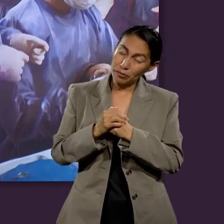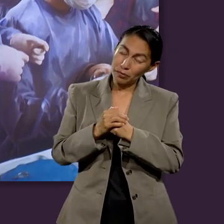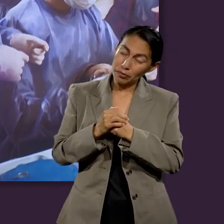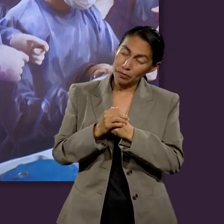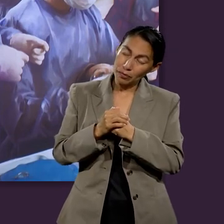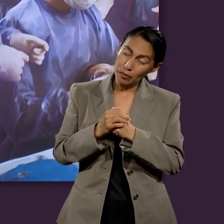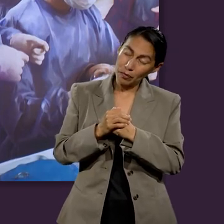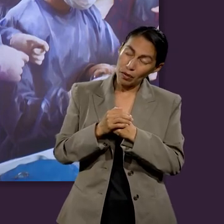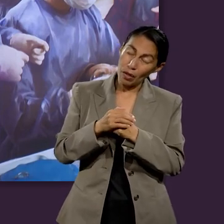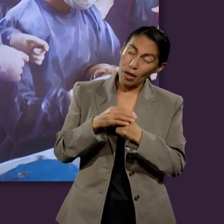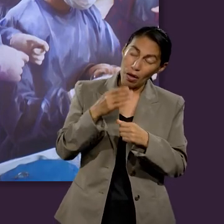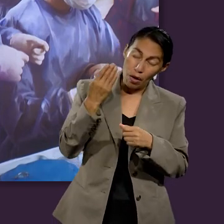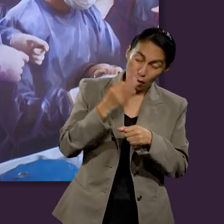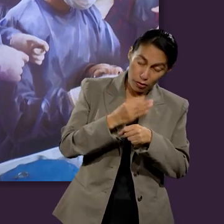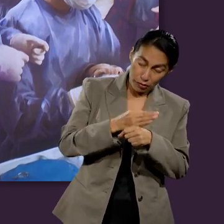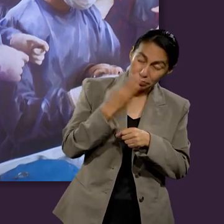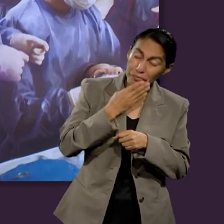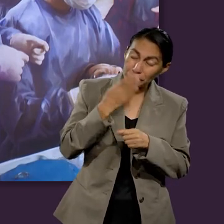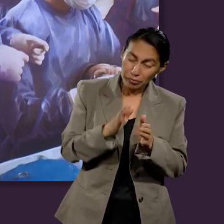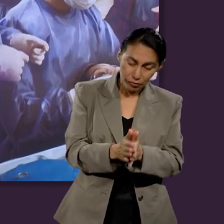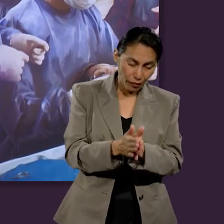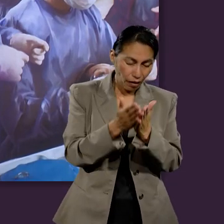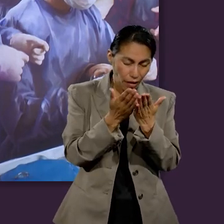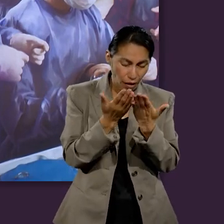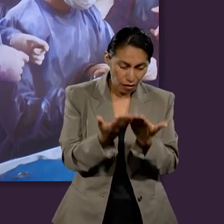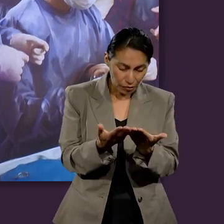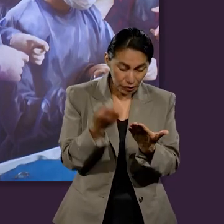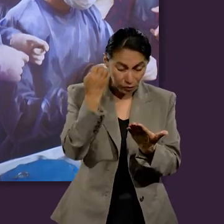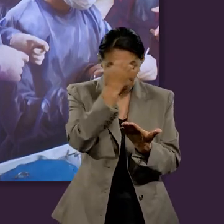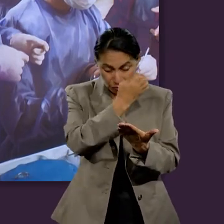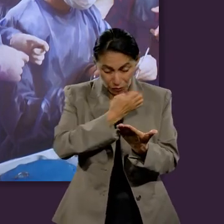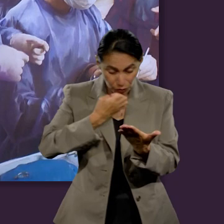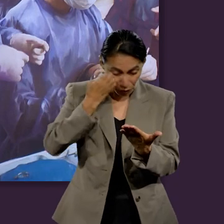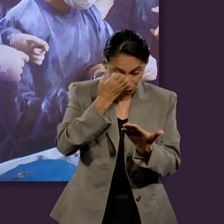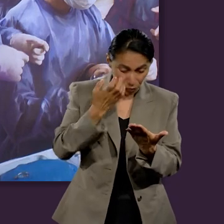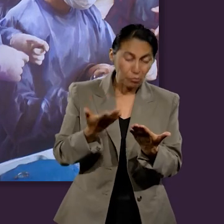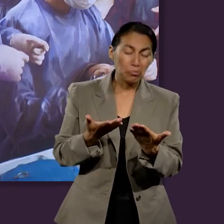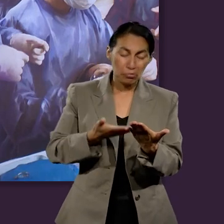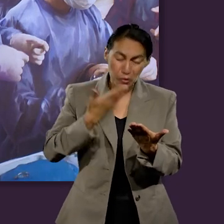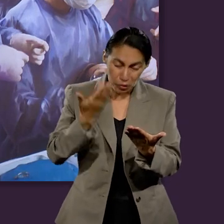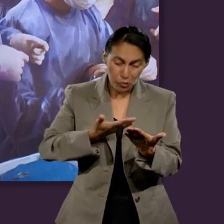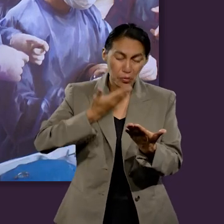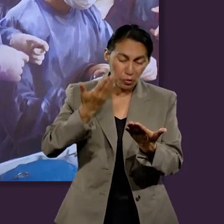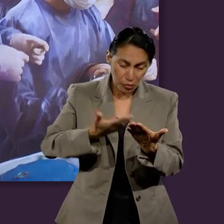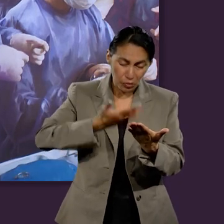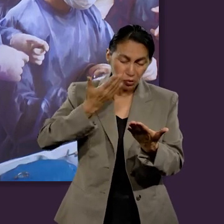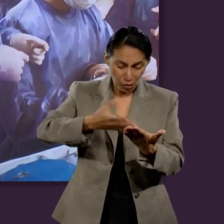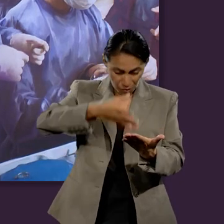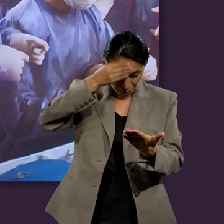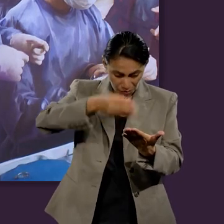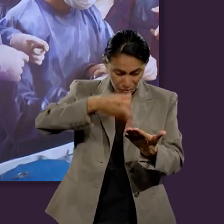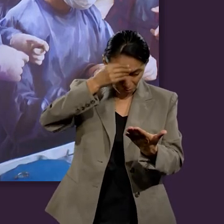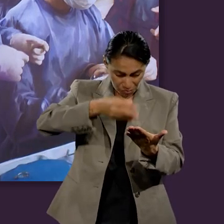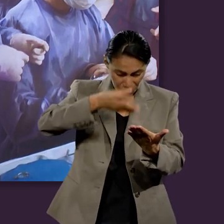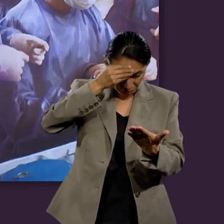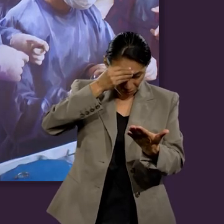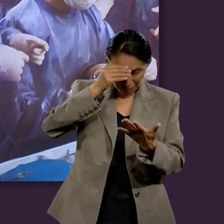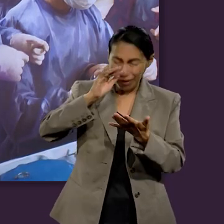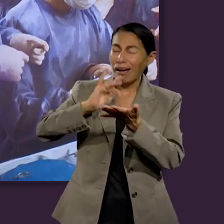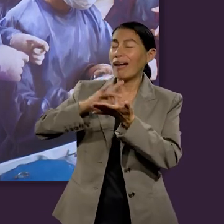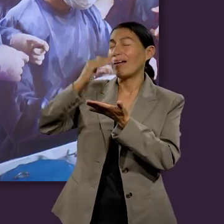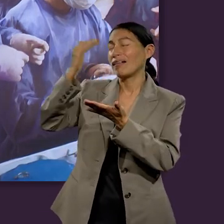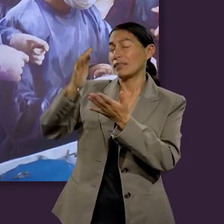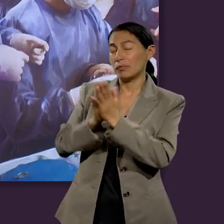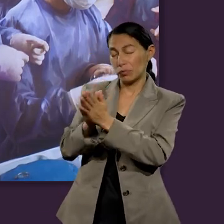agradecidos por la oportunidad que nos das de abrir tu palabra y examinar lo que tienes para nosotros. Mientras